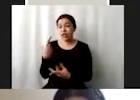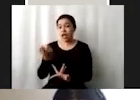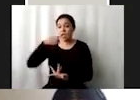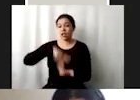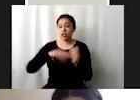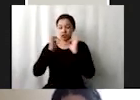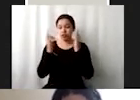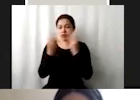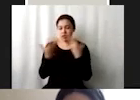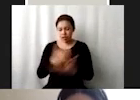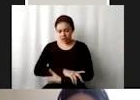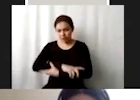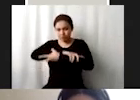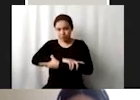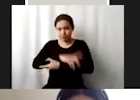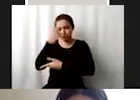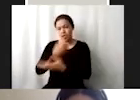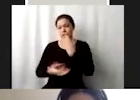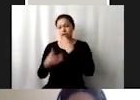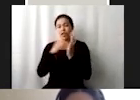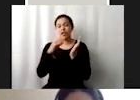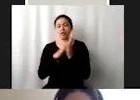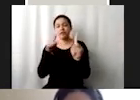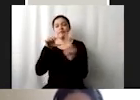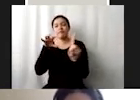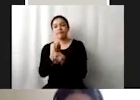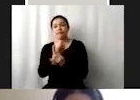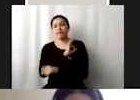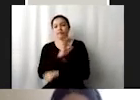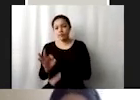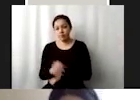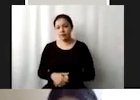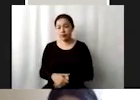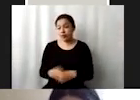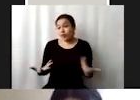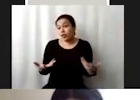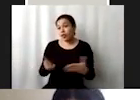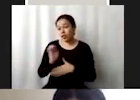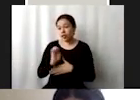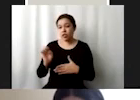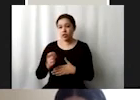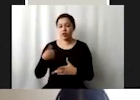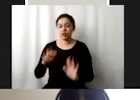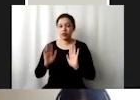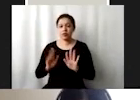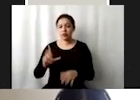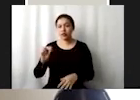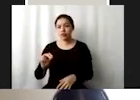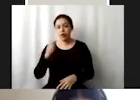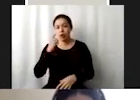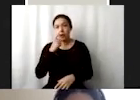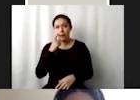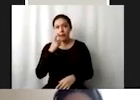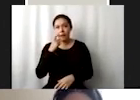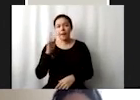de alianza para lograr toda la agenda 2030 entonces no otra vez no me voy a detener en esto porque esto lo vamos a indagar con